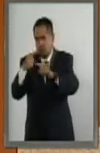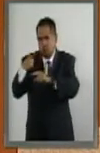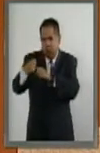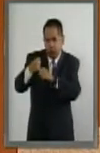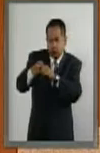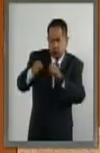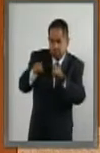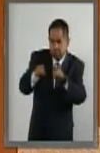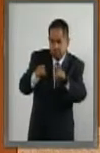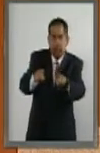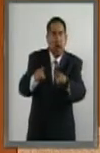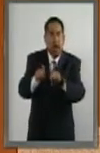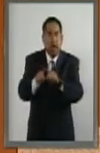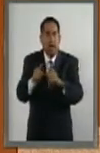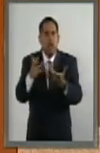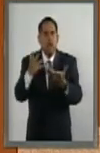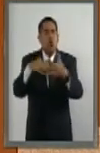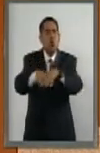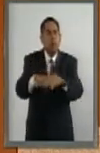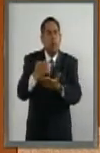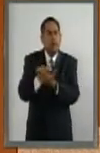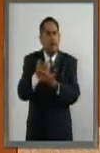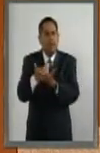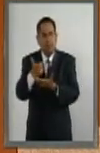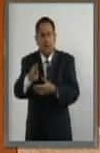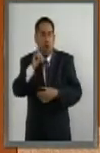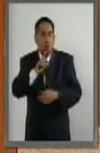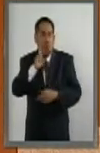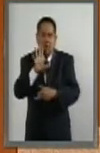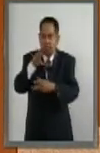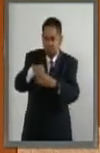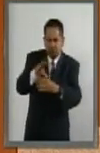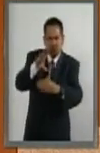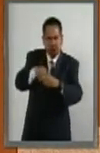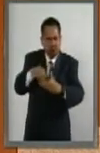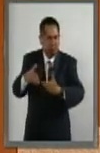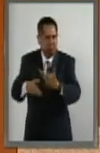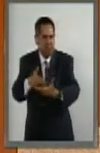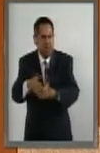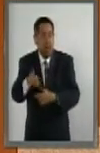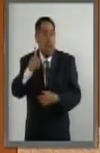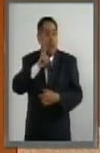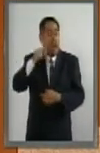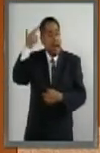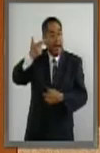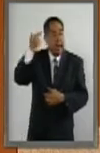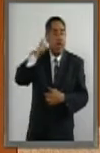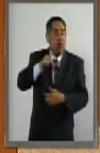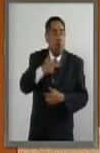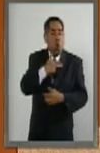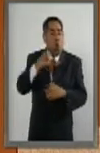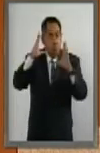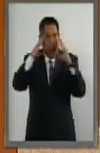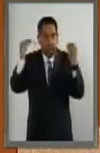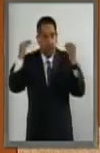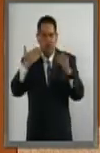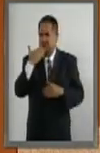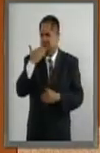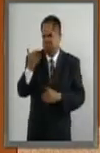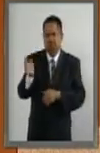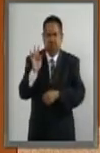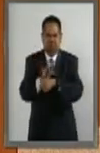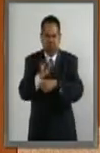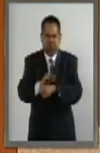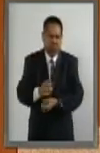años que es la de inclusión financiera principalmente de las mujeres. La Reina Máxima de Holanda ha sido una de las mejores expositoras en esta